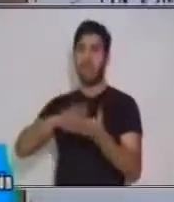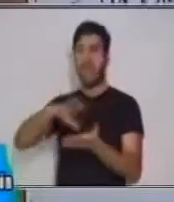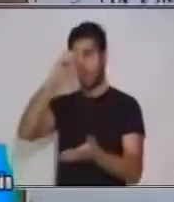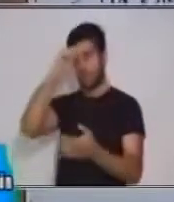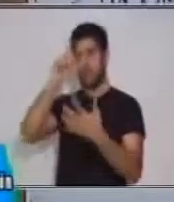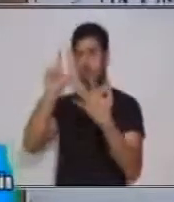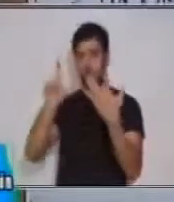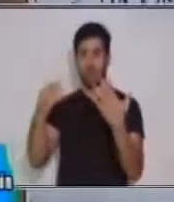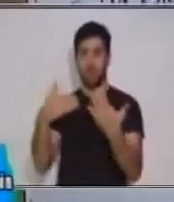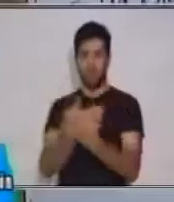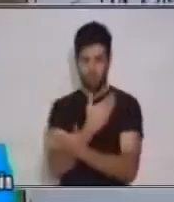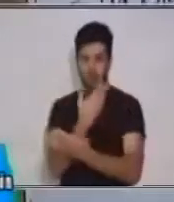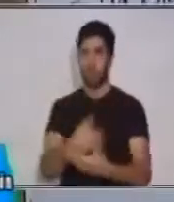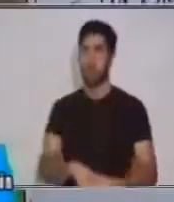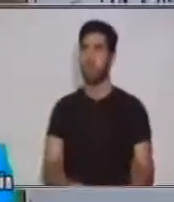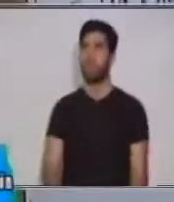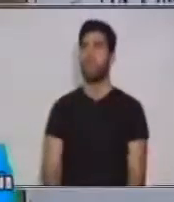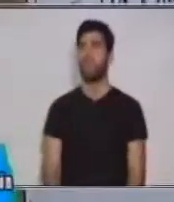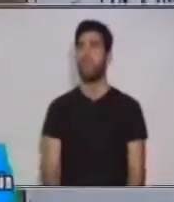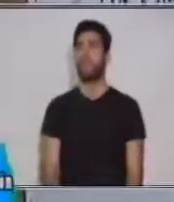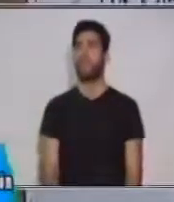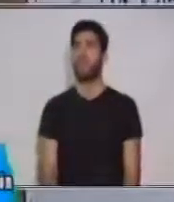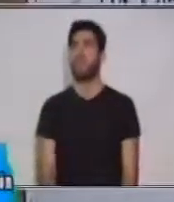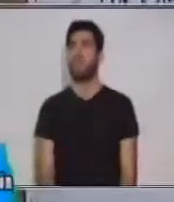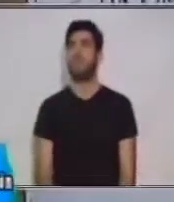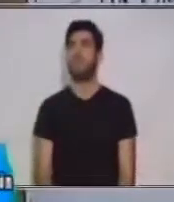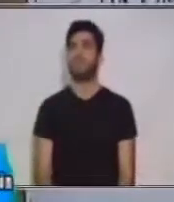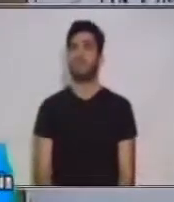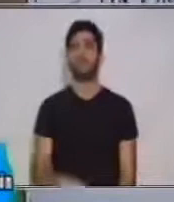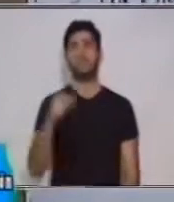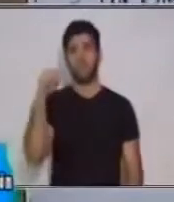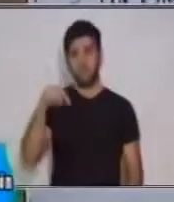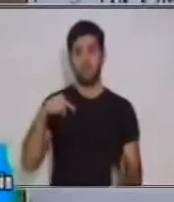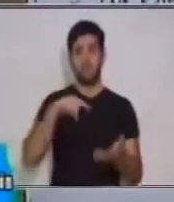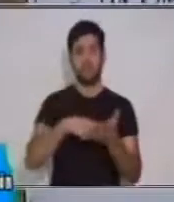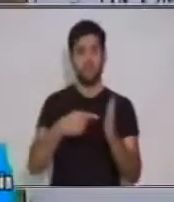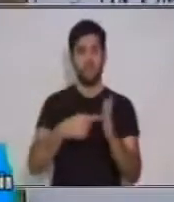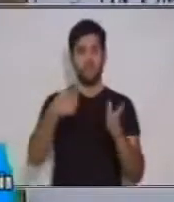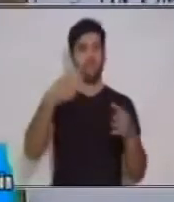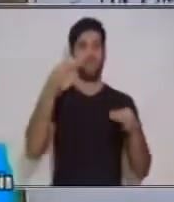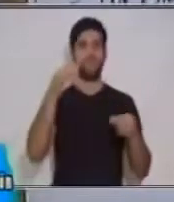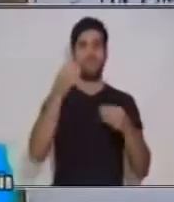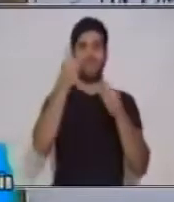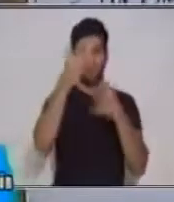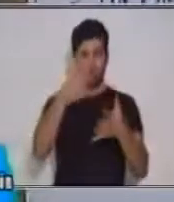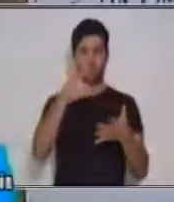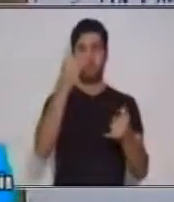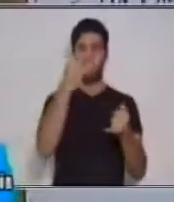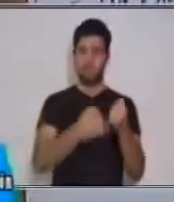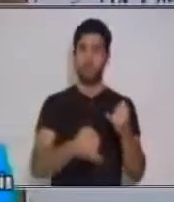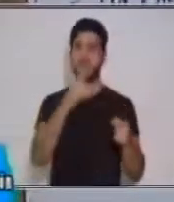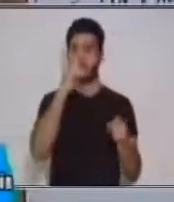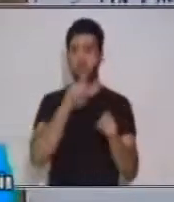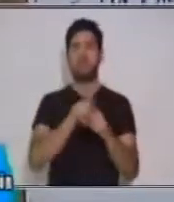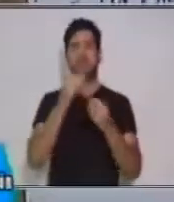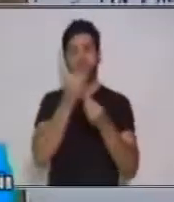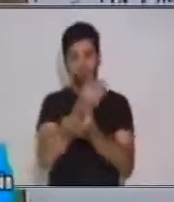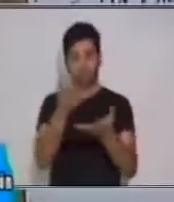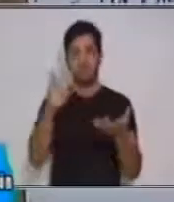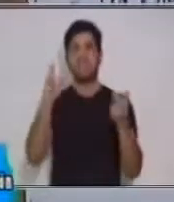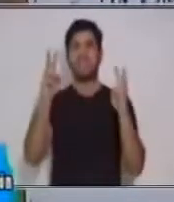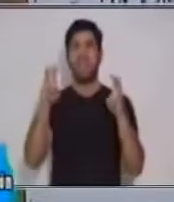lectura. Luego marca el cierre y el final del estudio. Y determina la importancia y el aporte de la